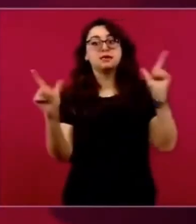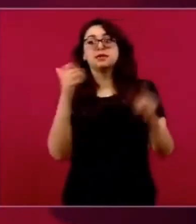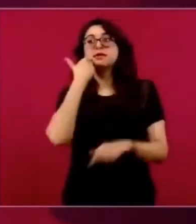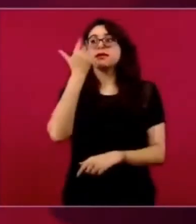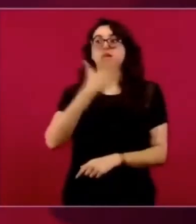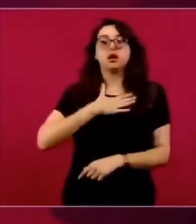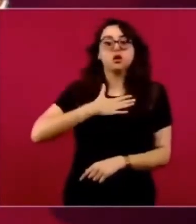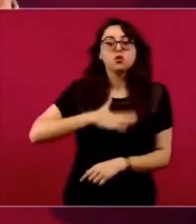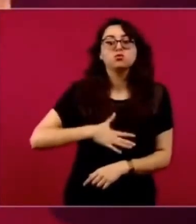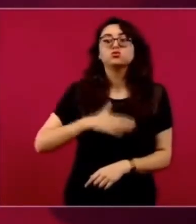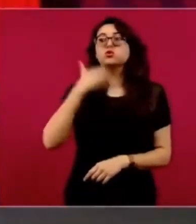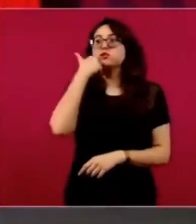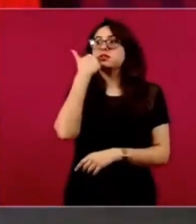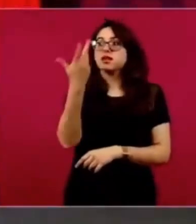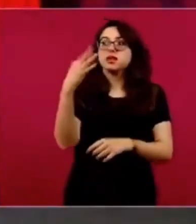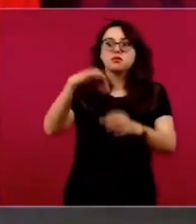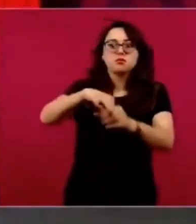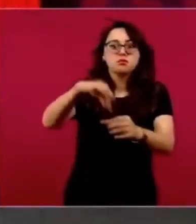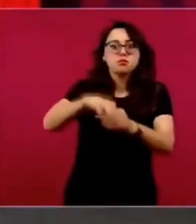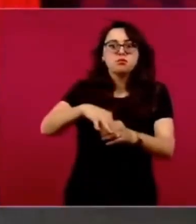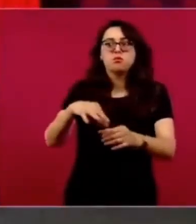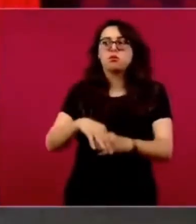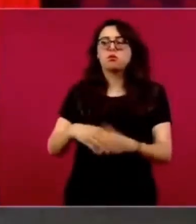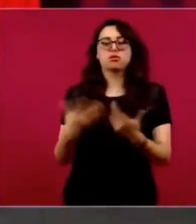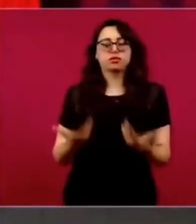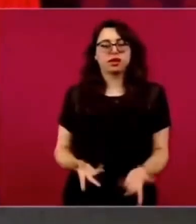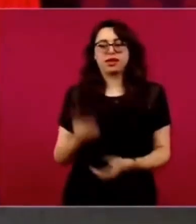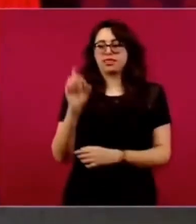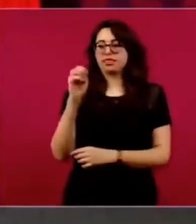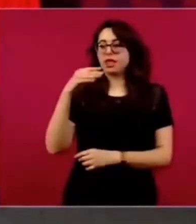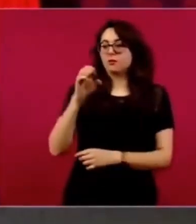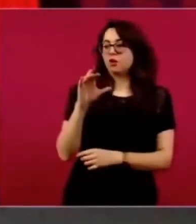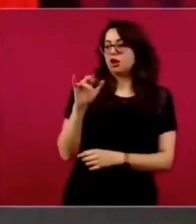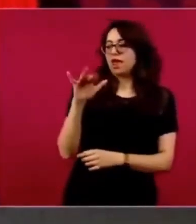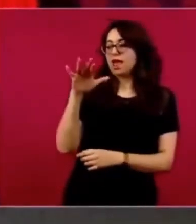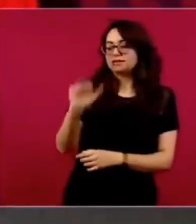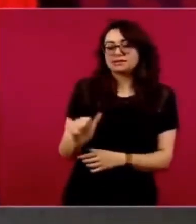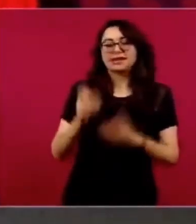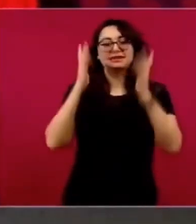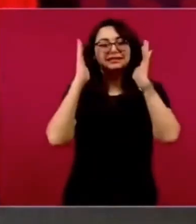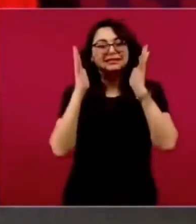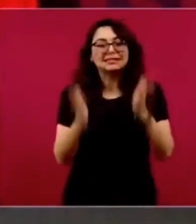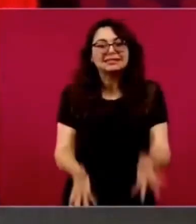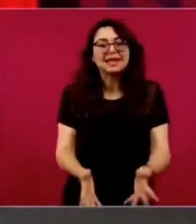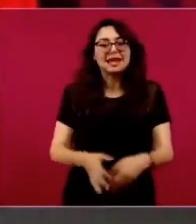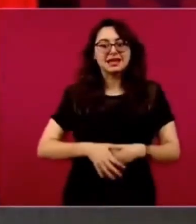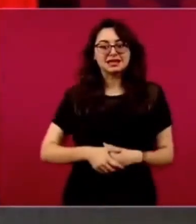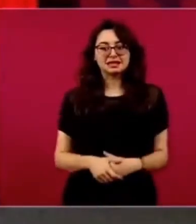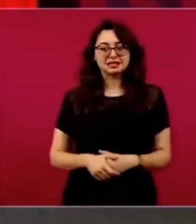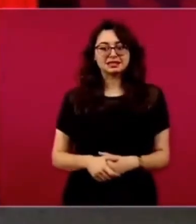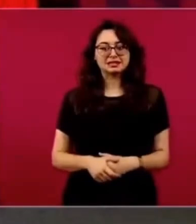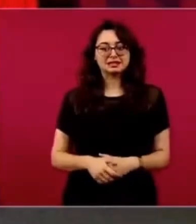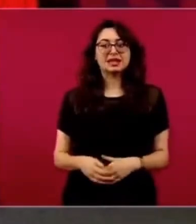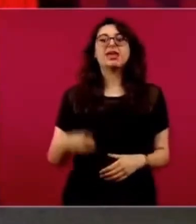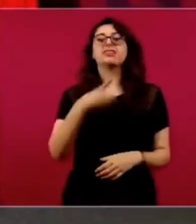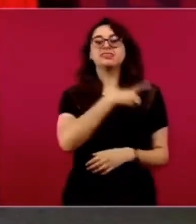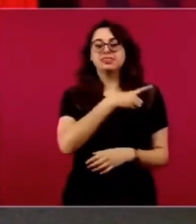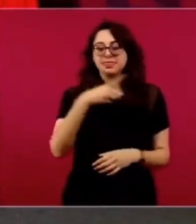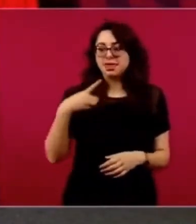Y ahí no hay más, lo que tienen que hacer es algo parecido,